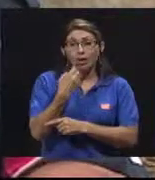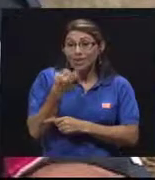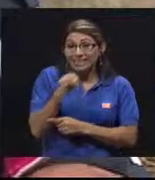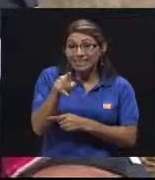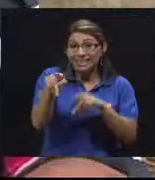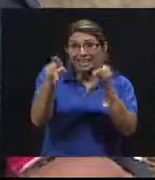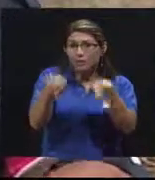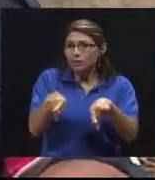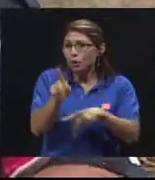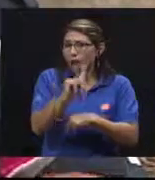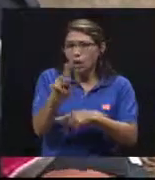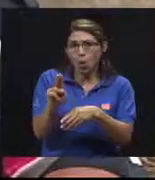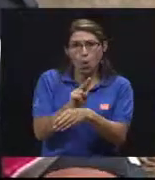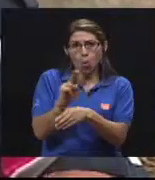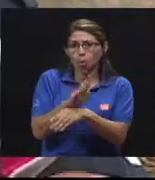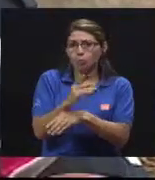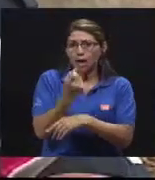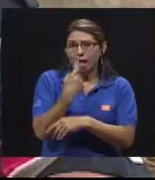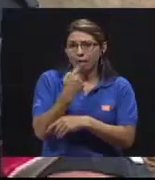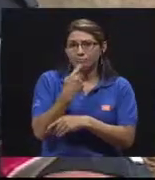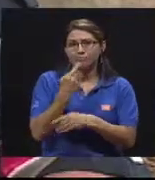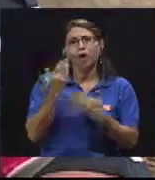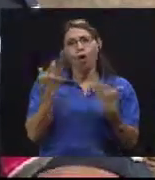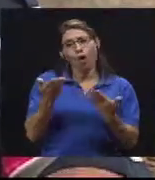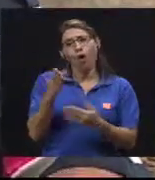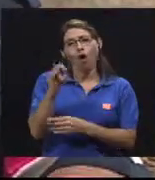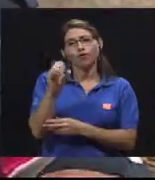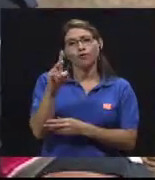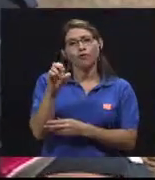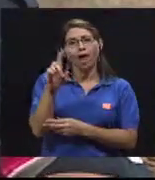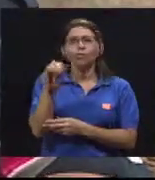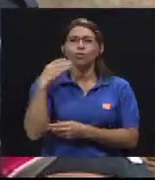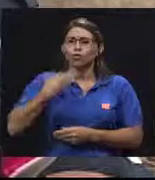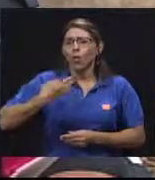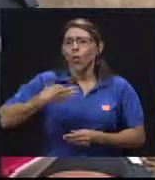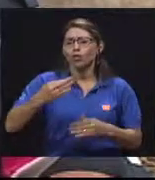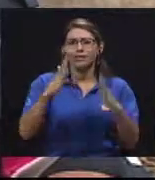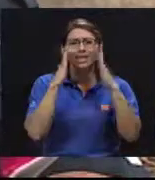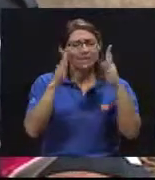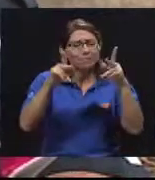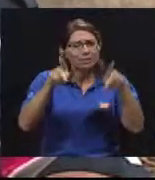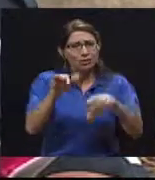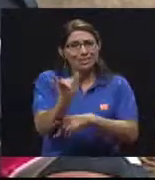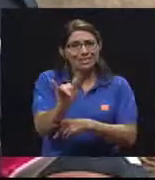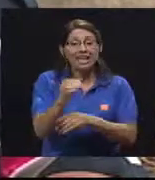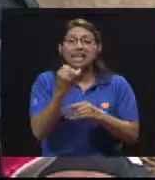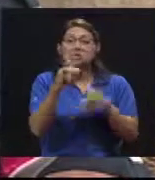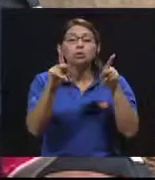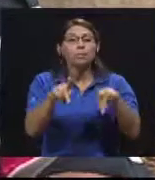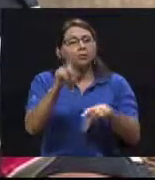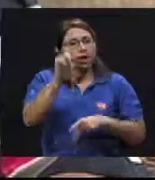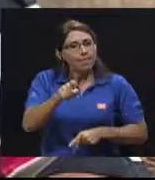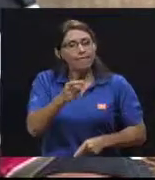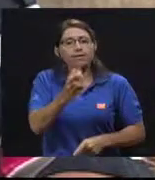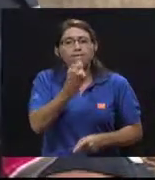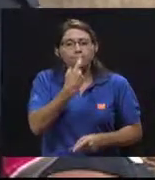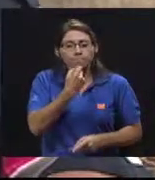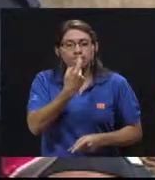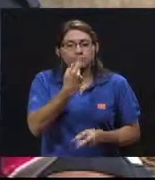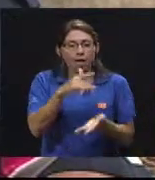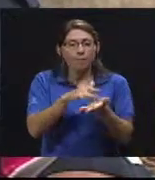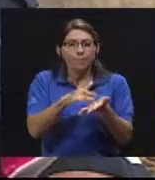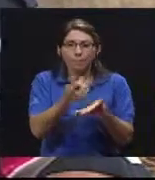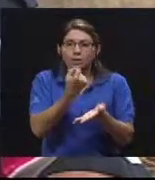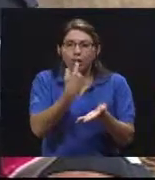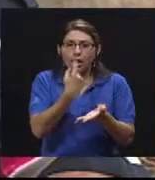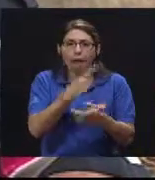se incumple, y aquí Osvaldo con la experiencia que tiene al atender todos los días a muchas personas en situaciones similares, cuando se incumple